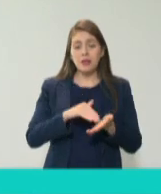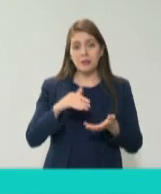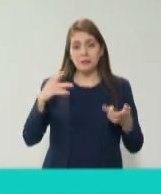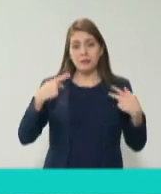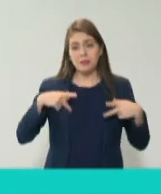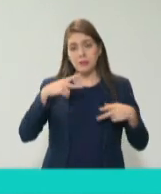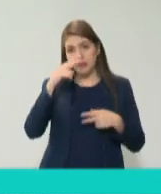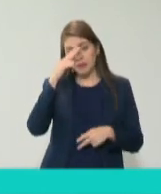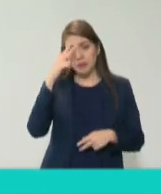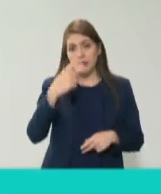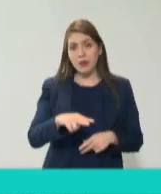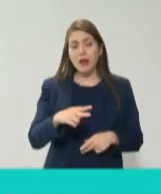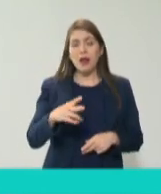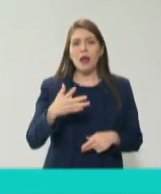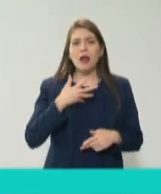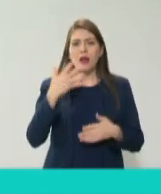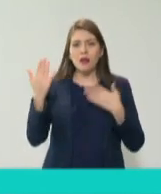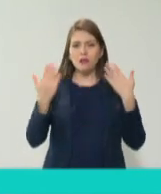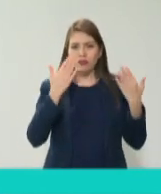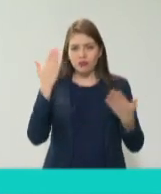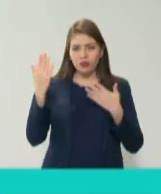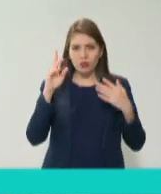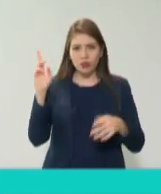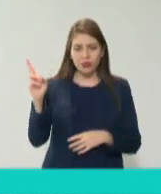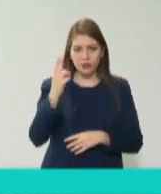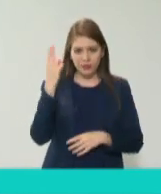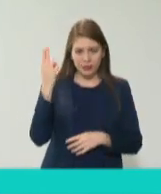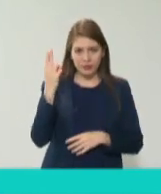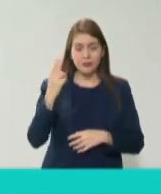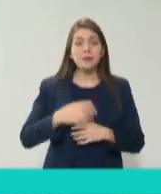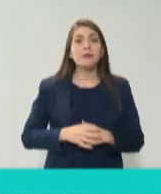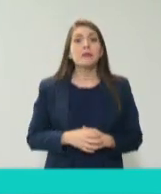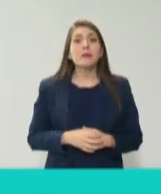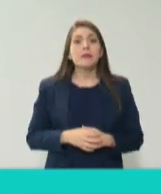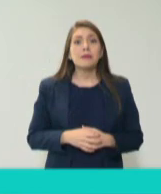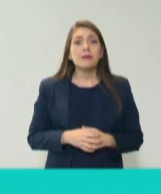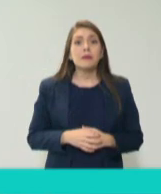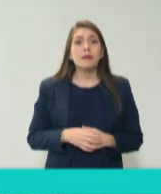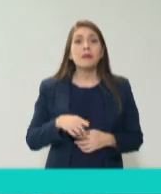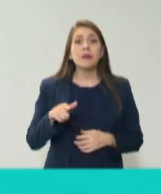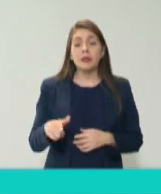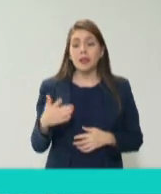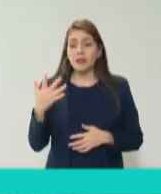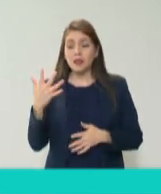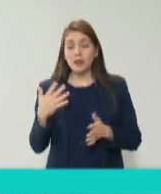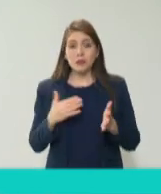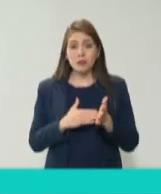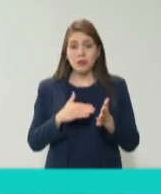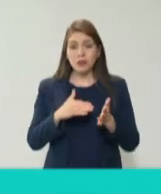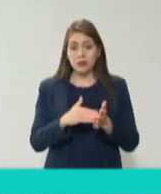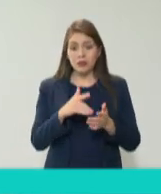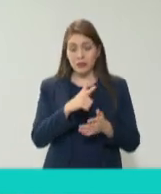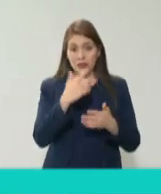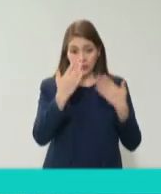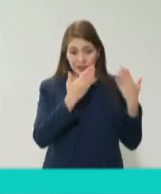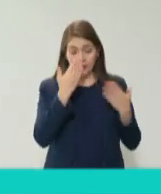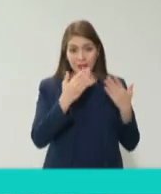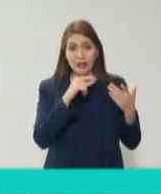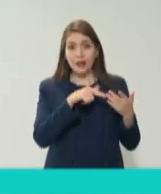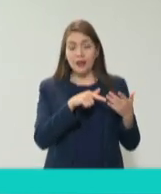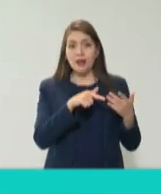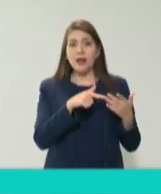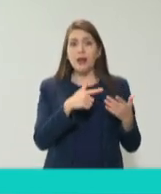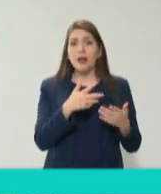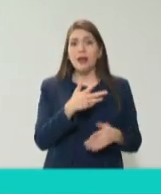profesión, que tenemos estudios universitarios y son alrededor de 5 millones los estudiantes que están